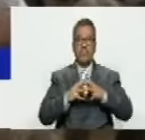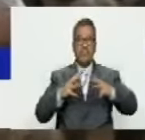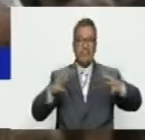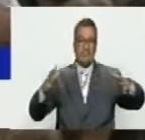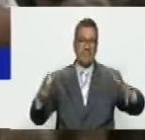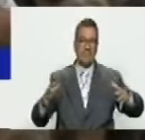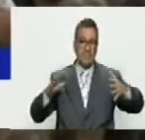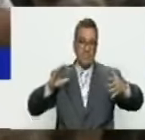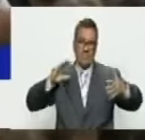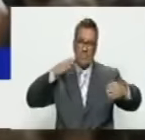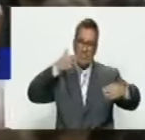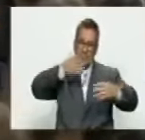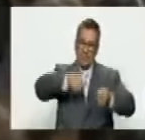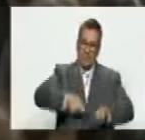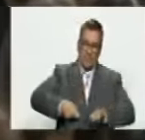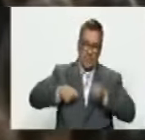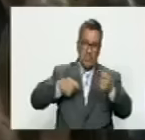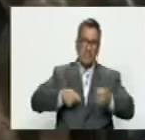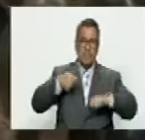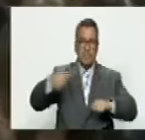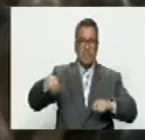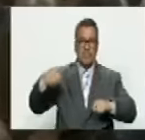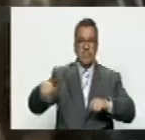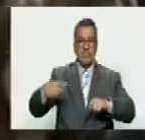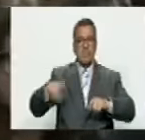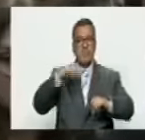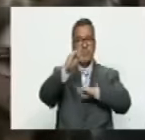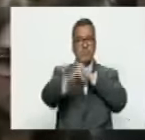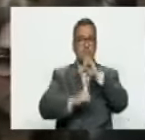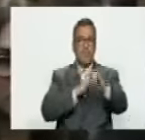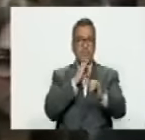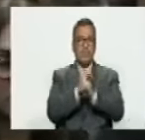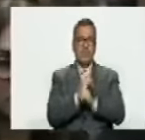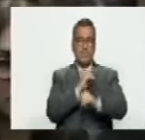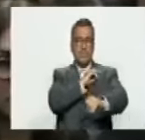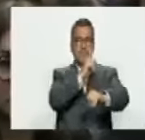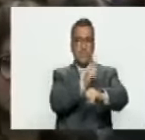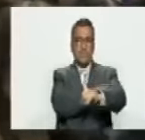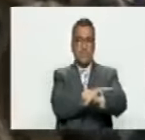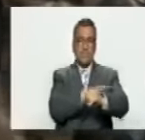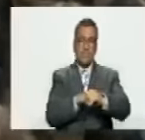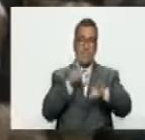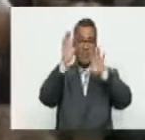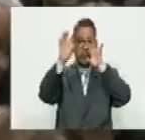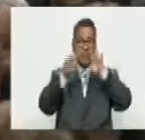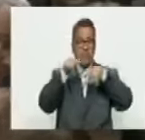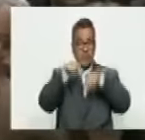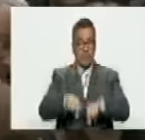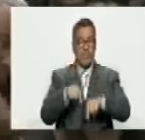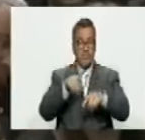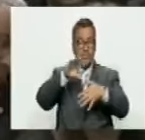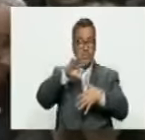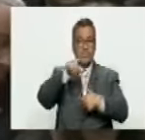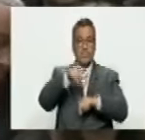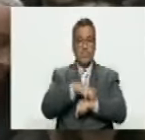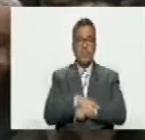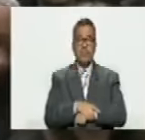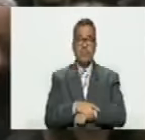arremetida de la ultraderecha internacional y de la fuerza proimperialista en este continente.